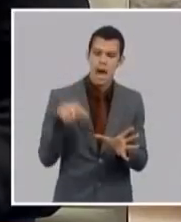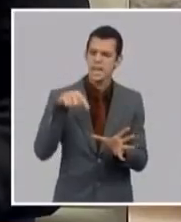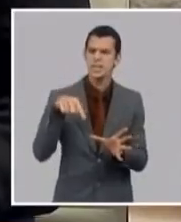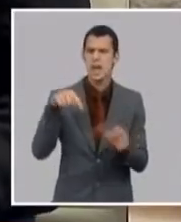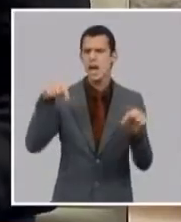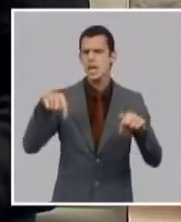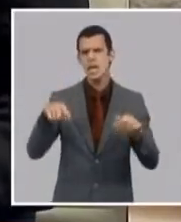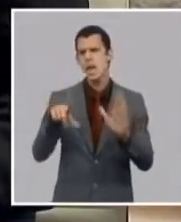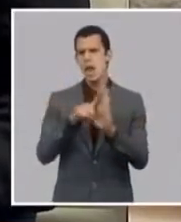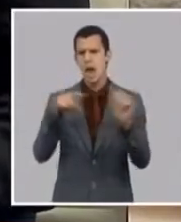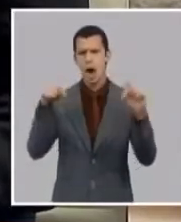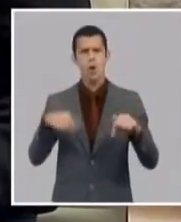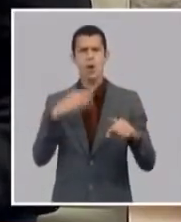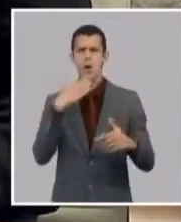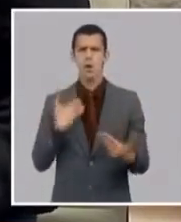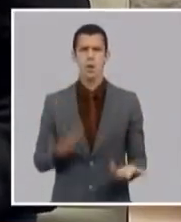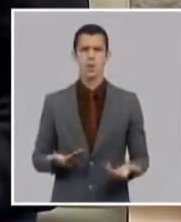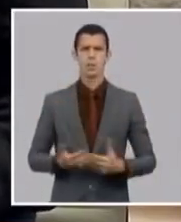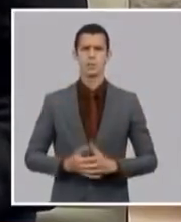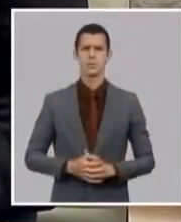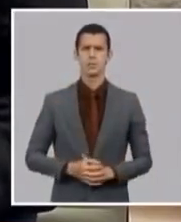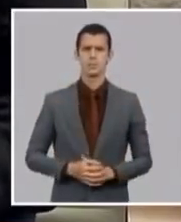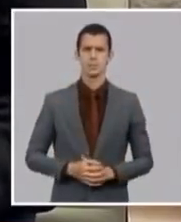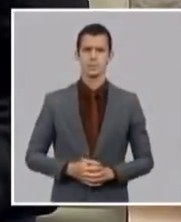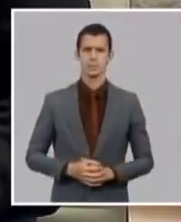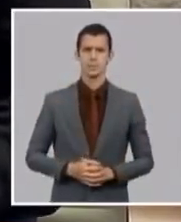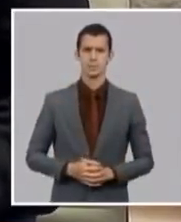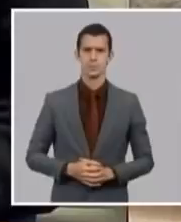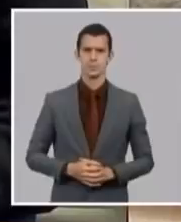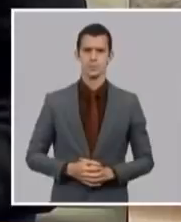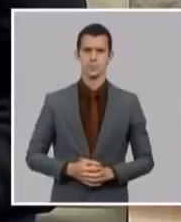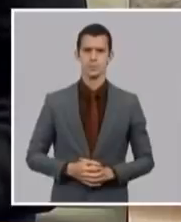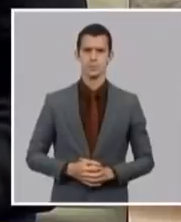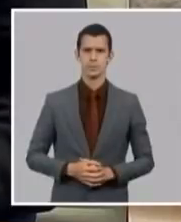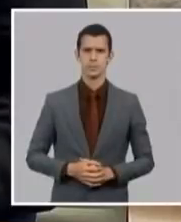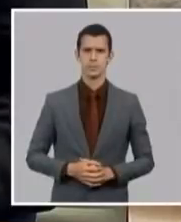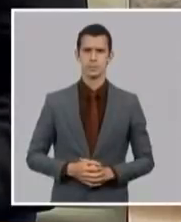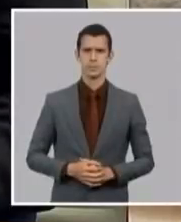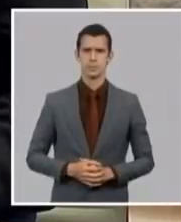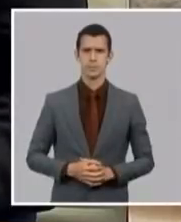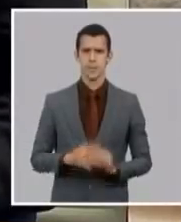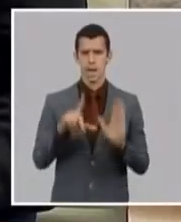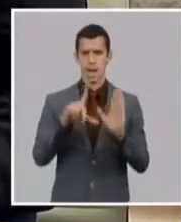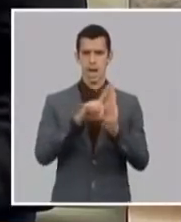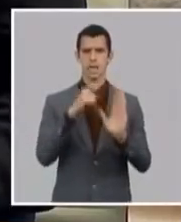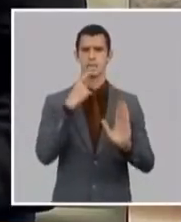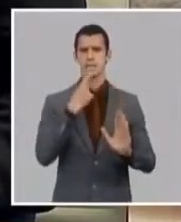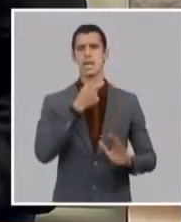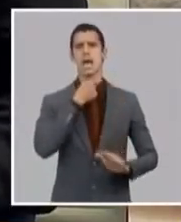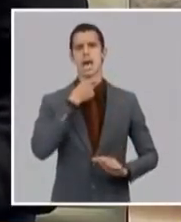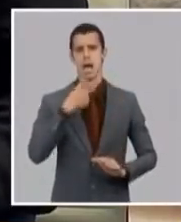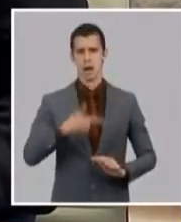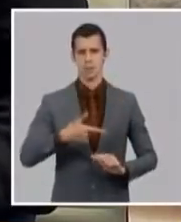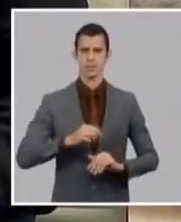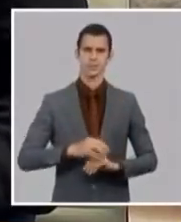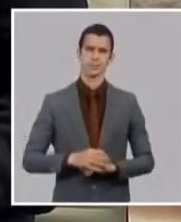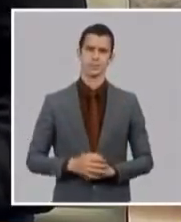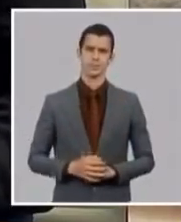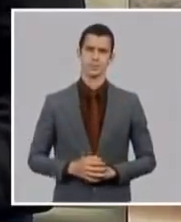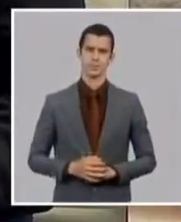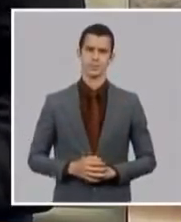de las aduanas se encuentra exento de pago es decir no se paga los derechos arancelarios